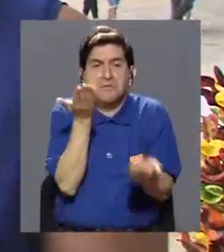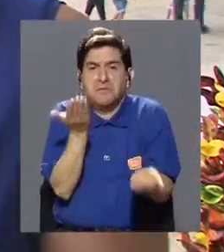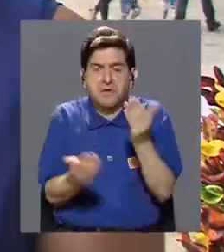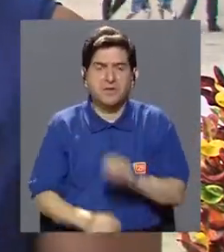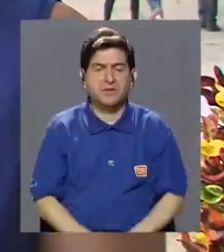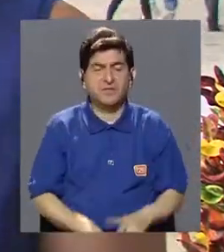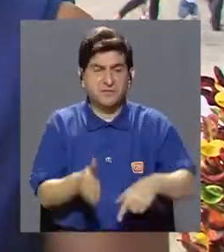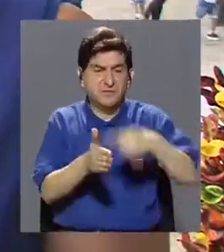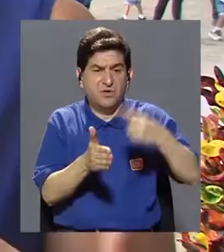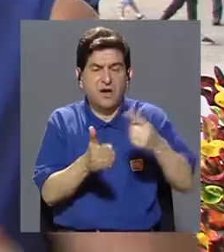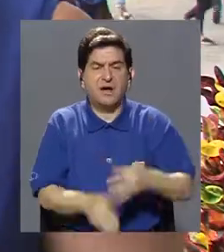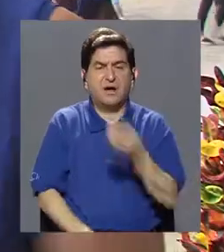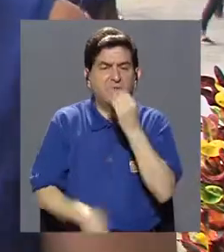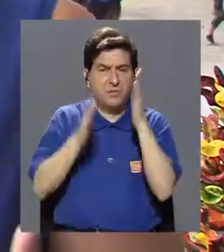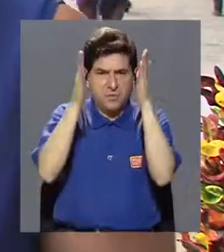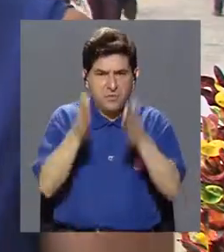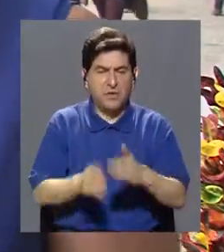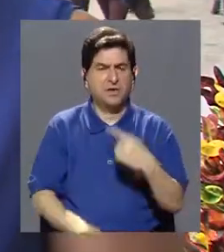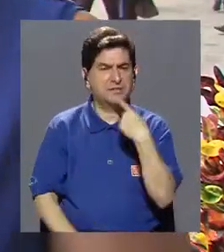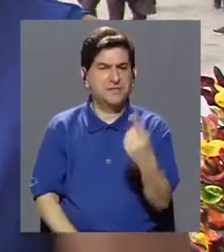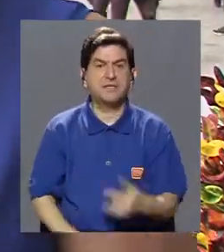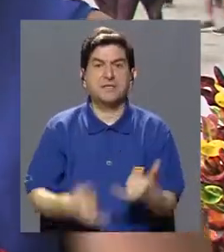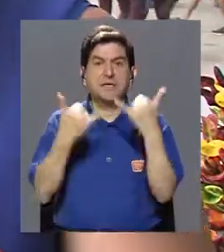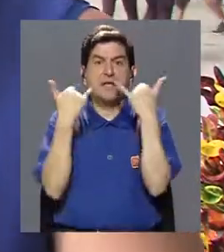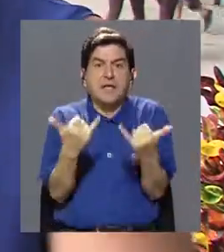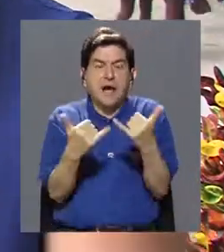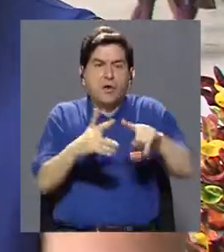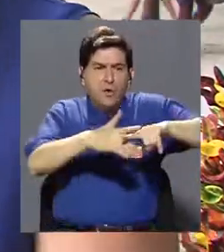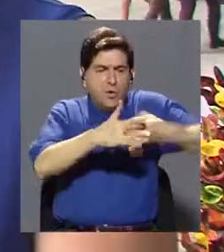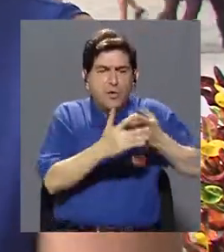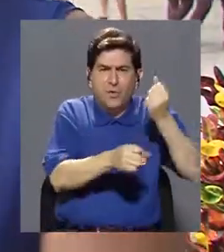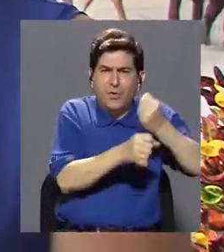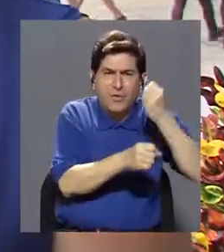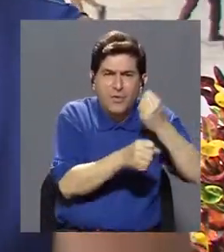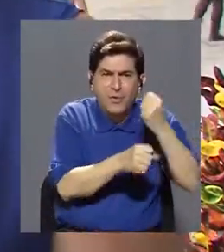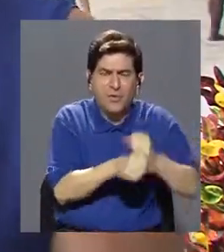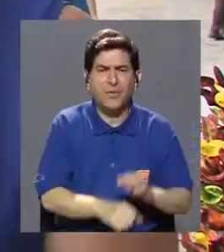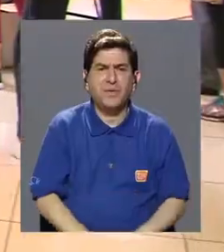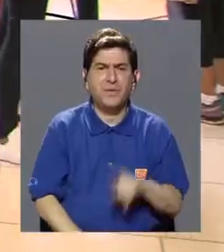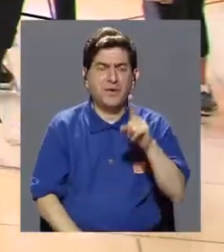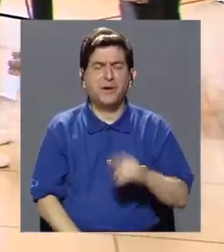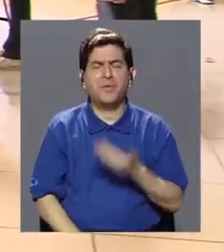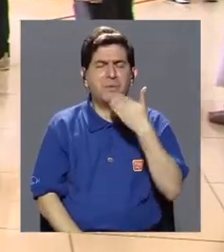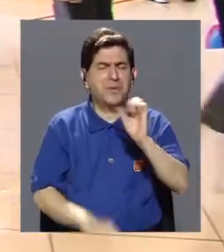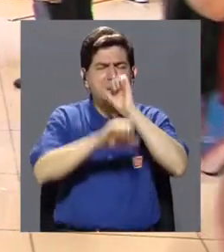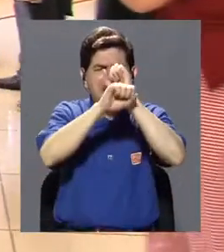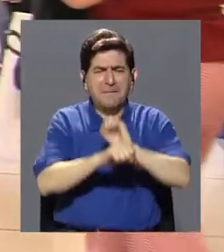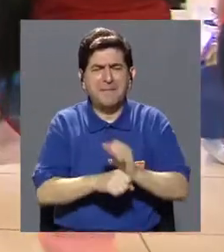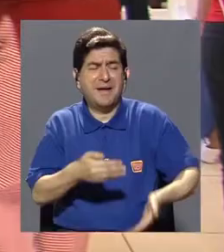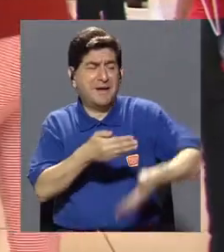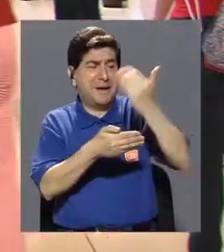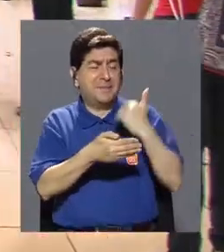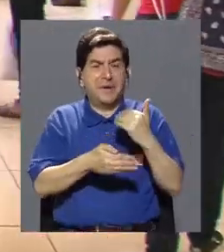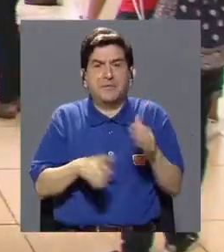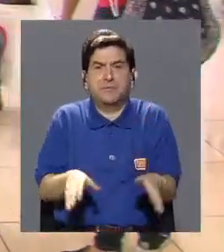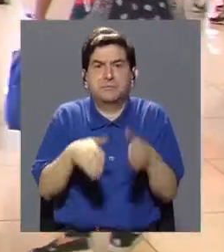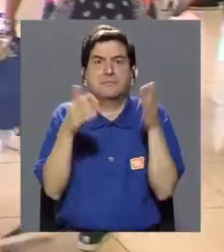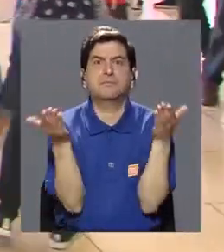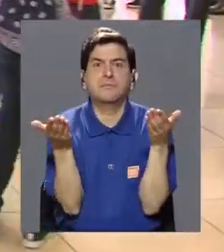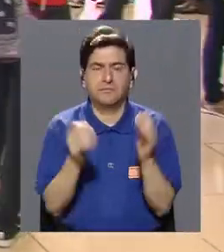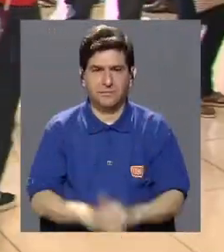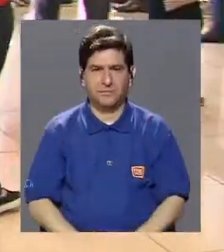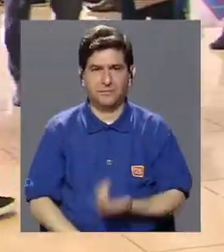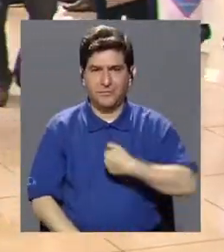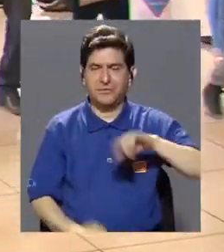nutricionista decir, y ahora, ¿cómo empiezo a trabajar sobre un mal hábito que venía de previo? No hacemos nada,